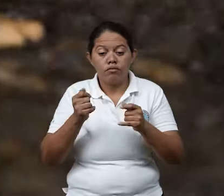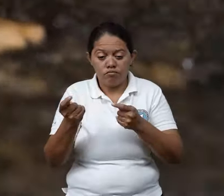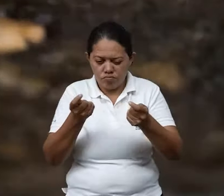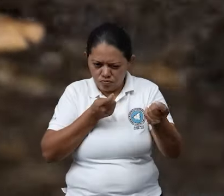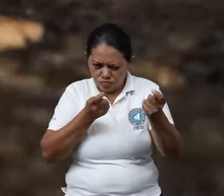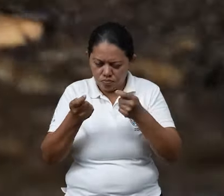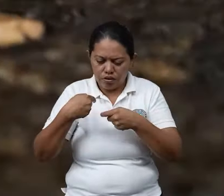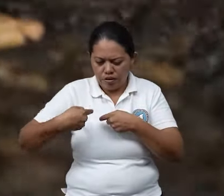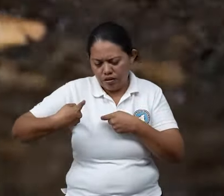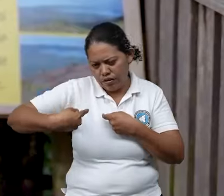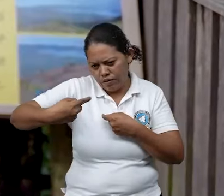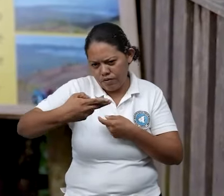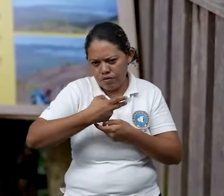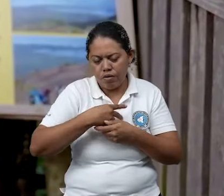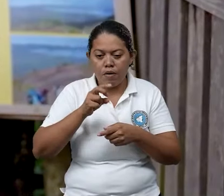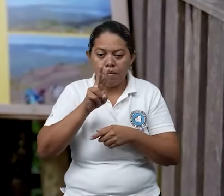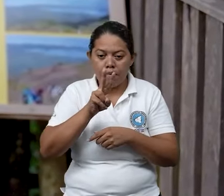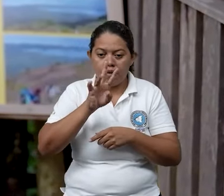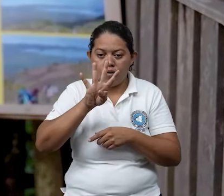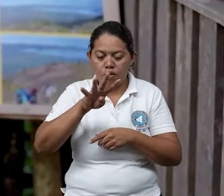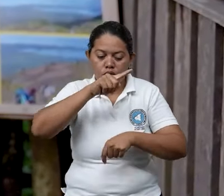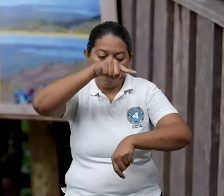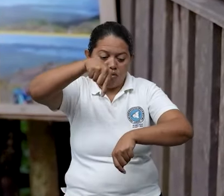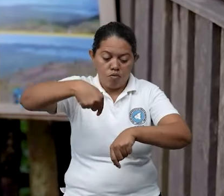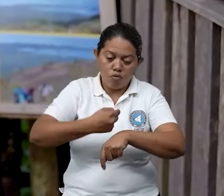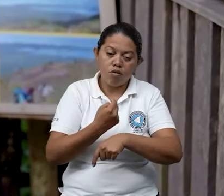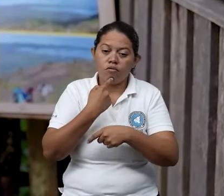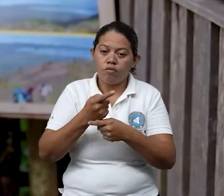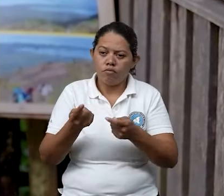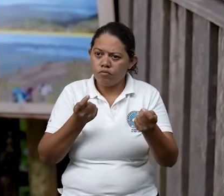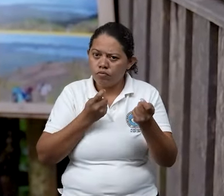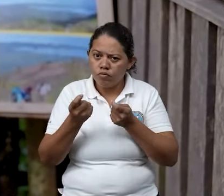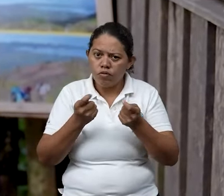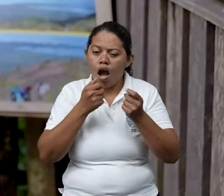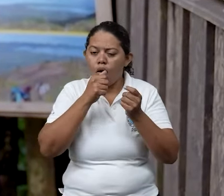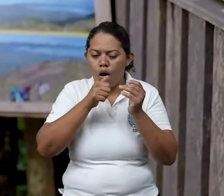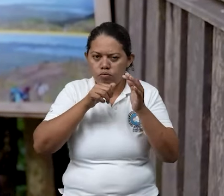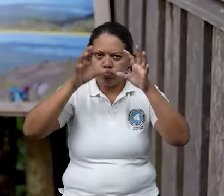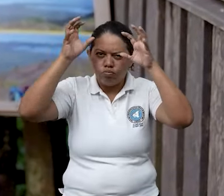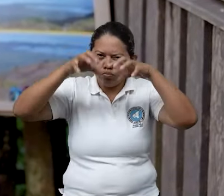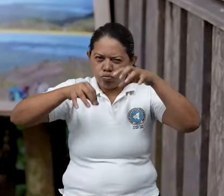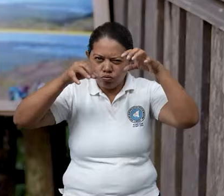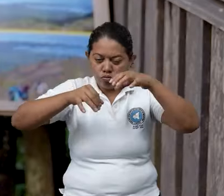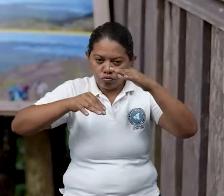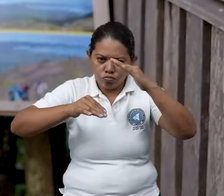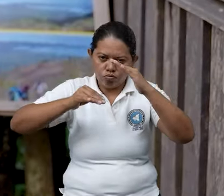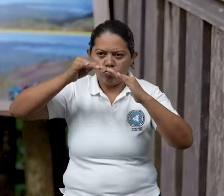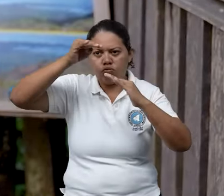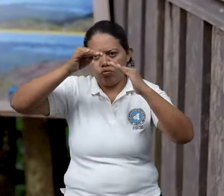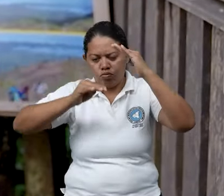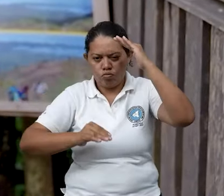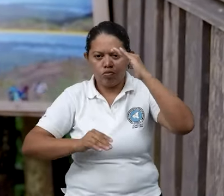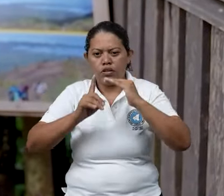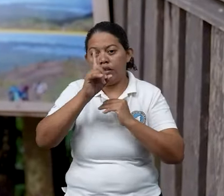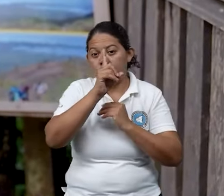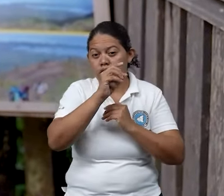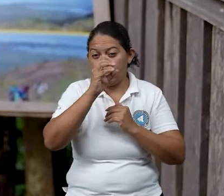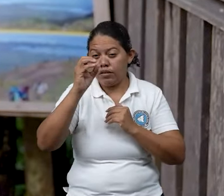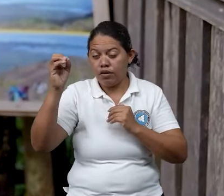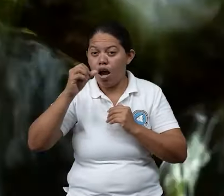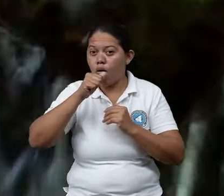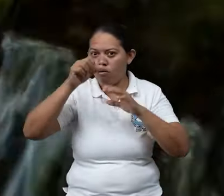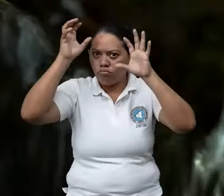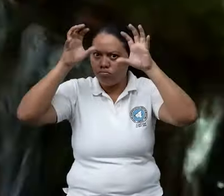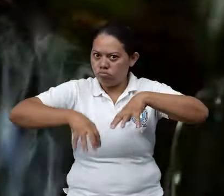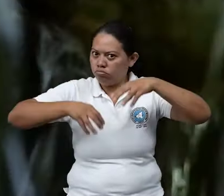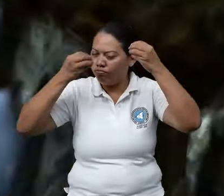Monitorear diariamente, las 24 horas del día, lo que es la precipitación del agua. Ya sabemos que a 100 milímetros de agua que